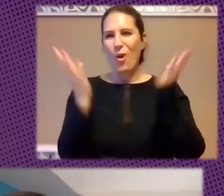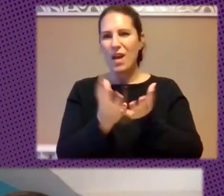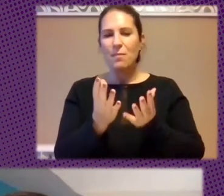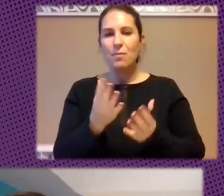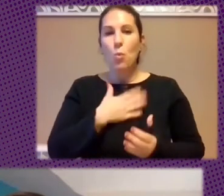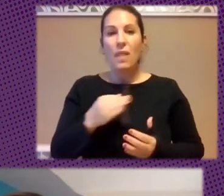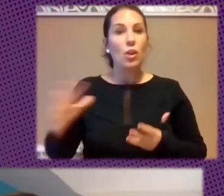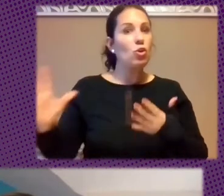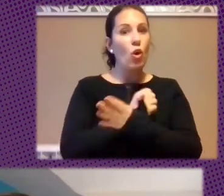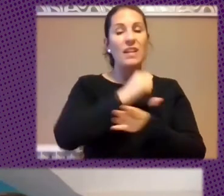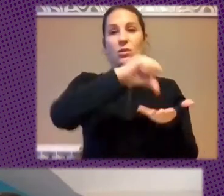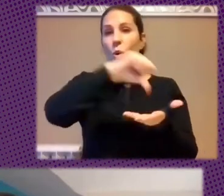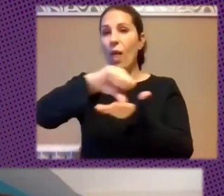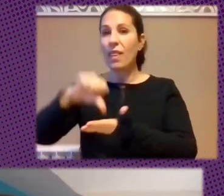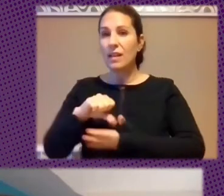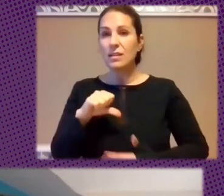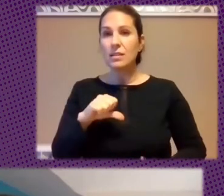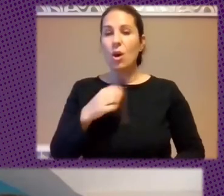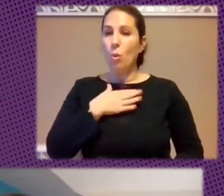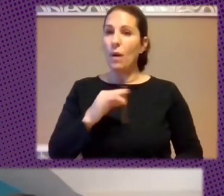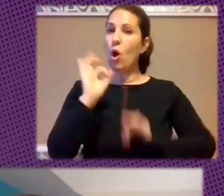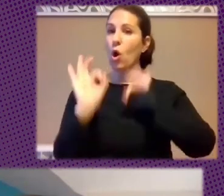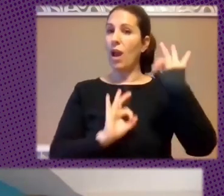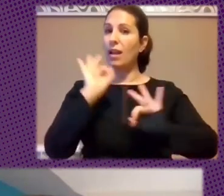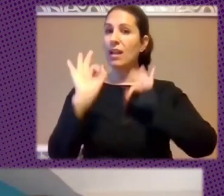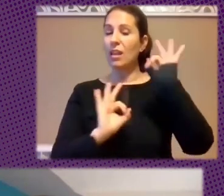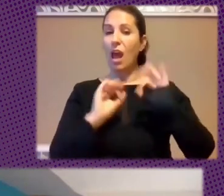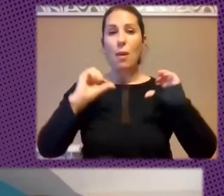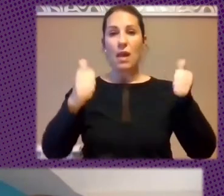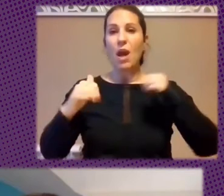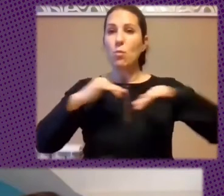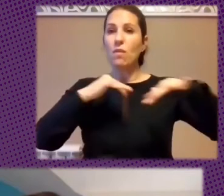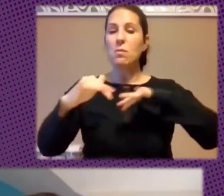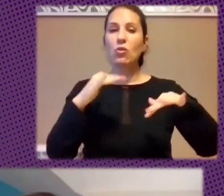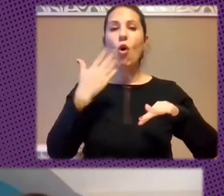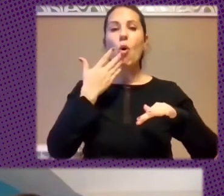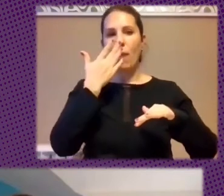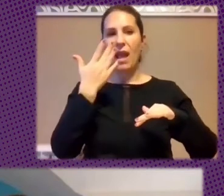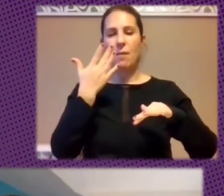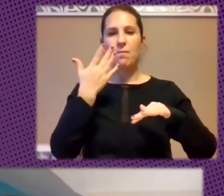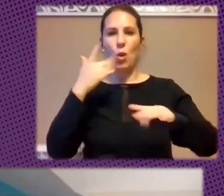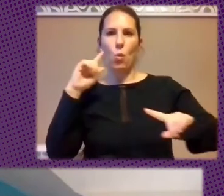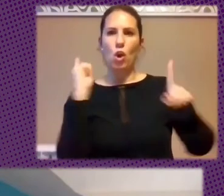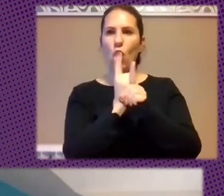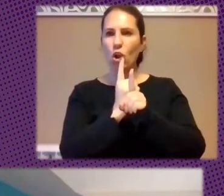Vez Todas Ellas Pudieran Organizar Y Empezar Un Movimiento De Boicot Desinversión Y Sanciones Contra Big